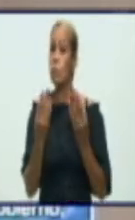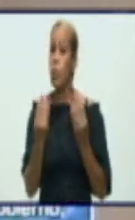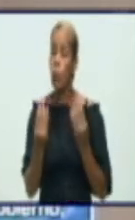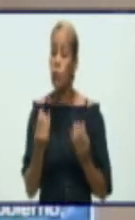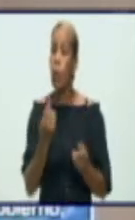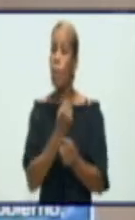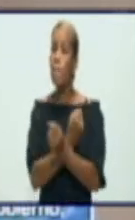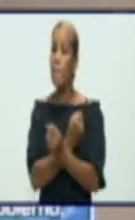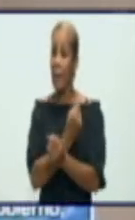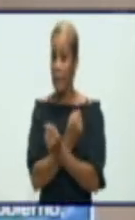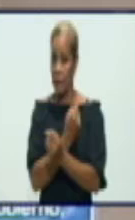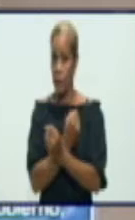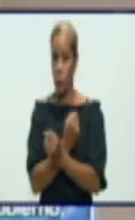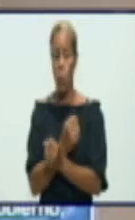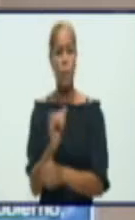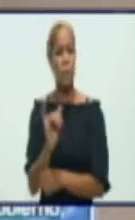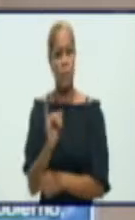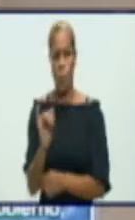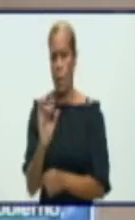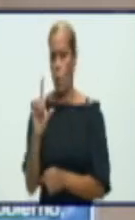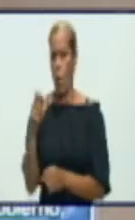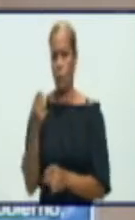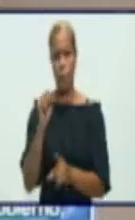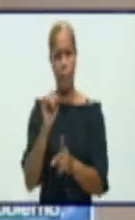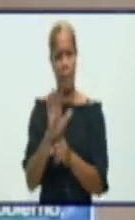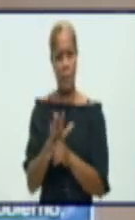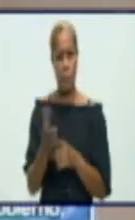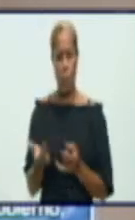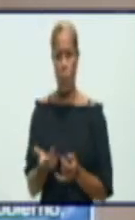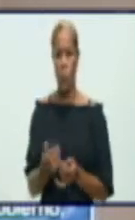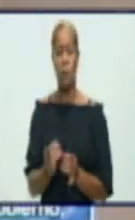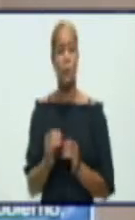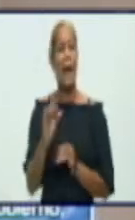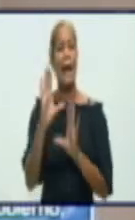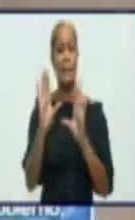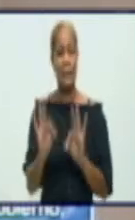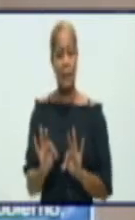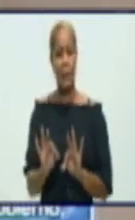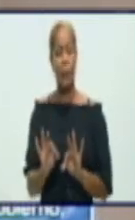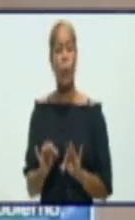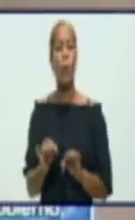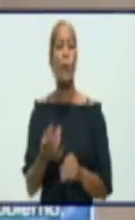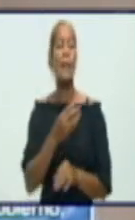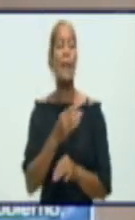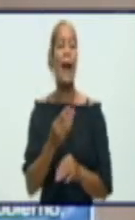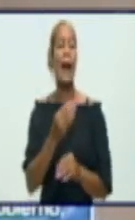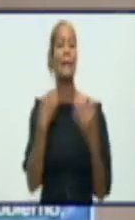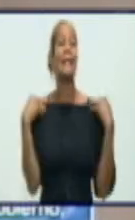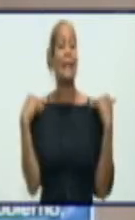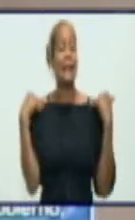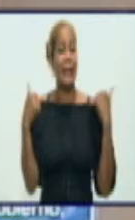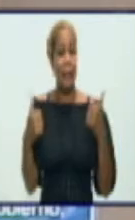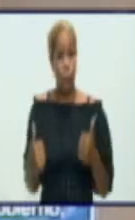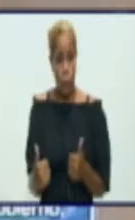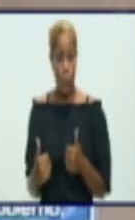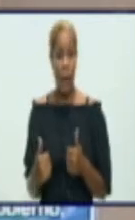inició informando la compañera Yelenis, directora provincial de Salud.